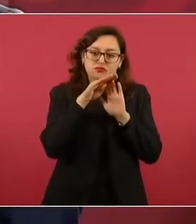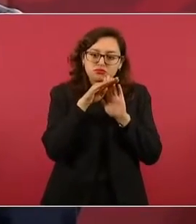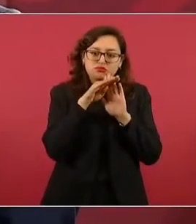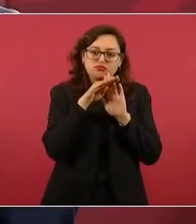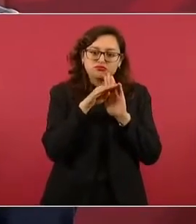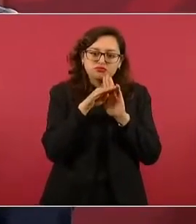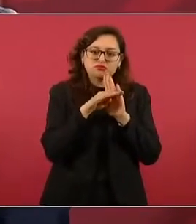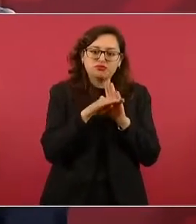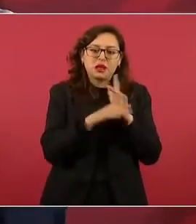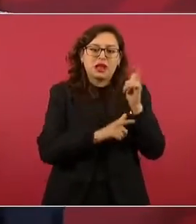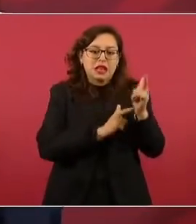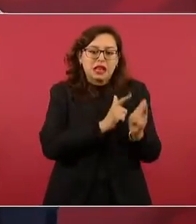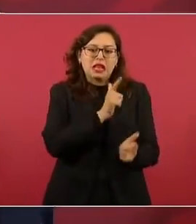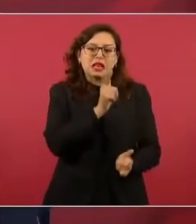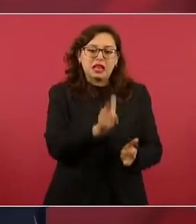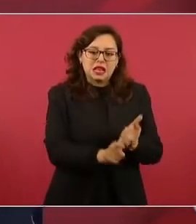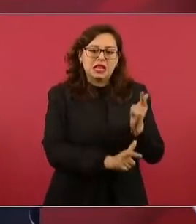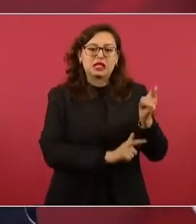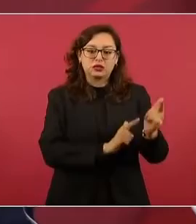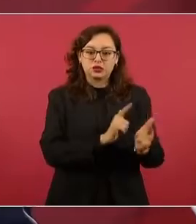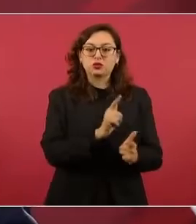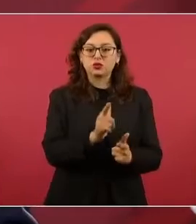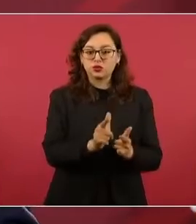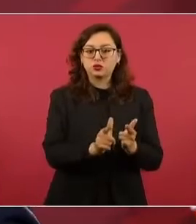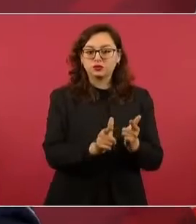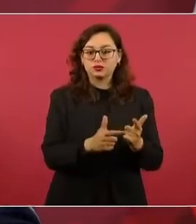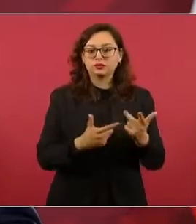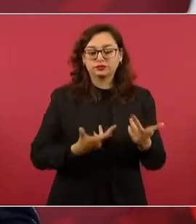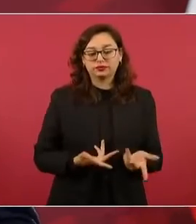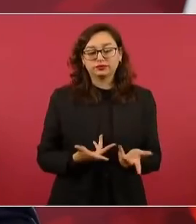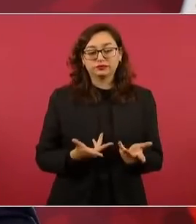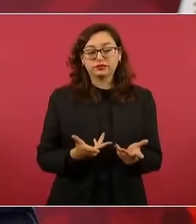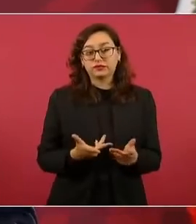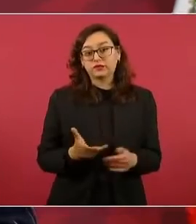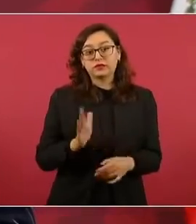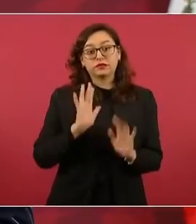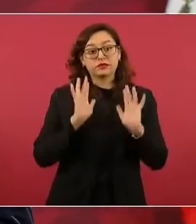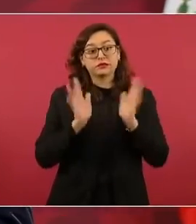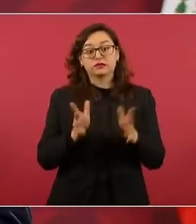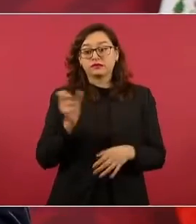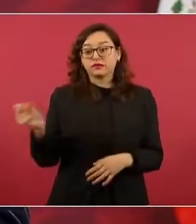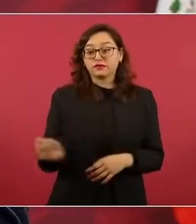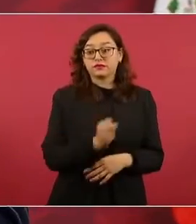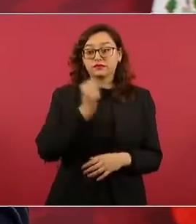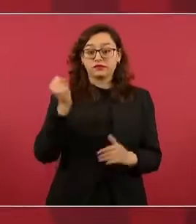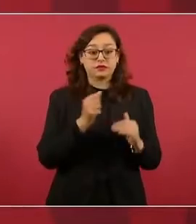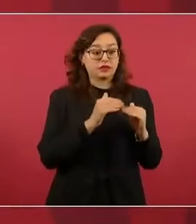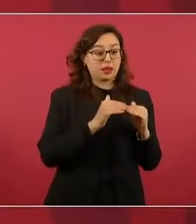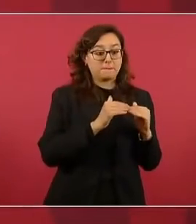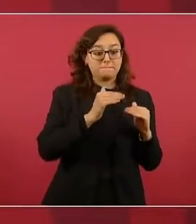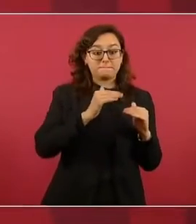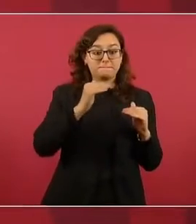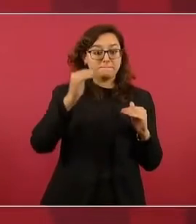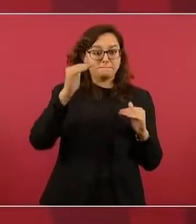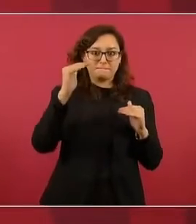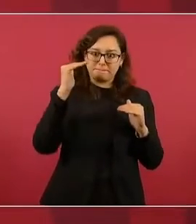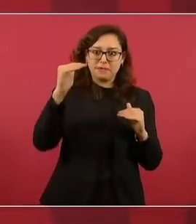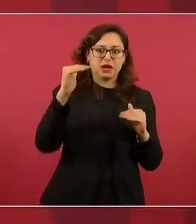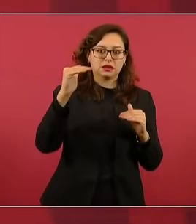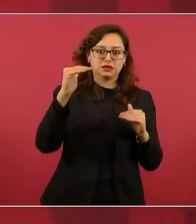Se detuvo la tendencia al alza y hemos logrado bajar